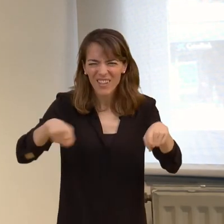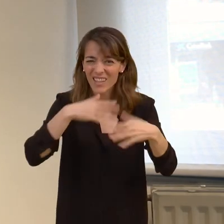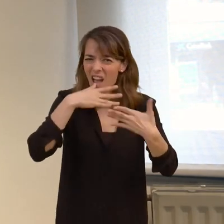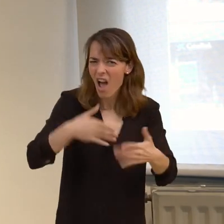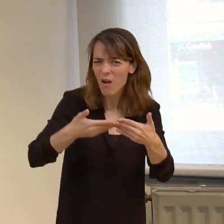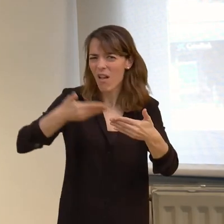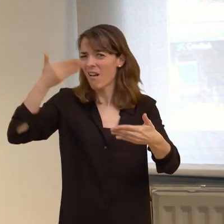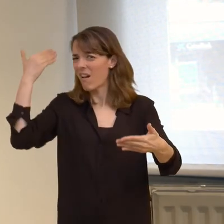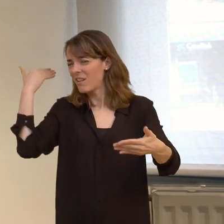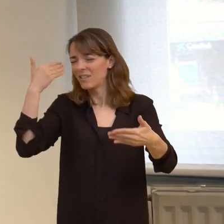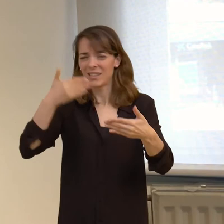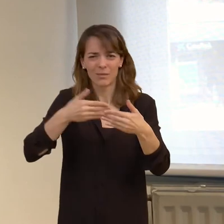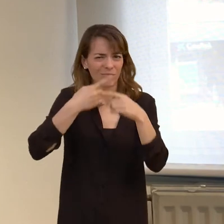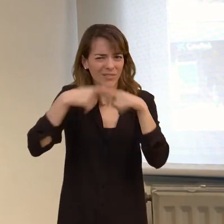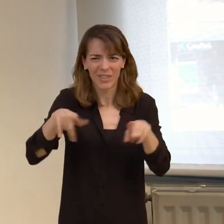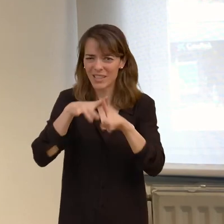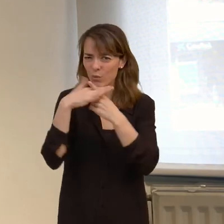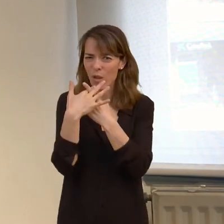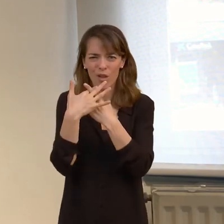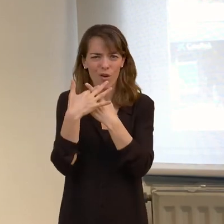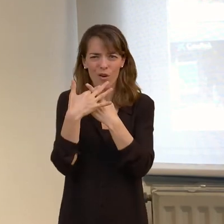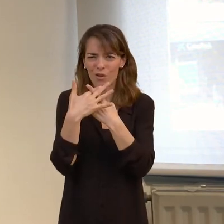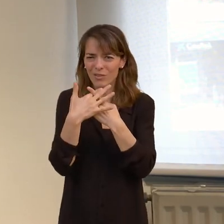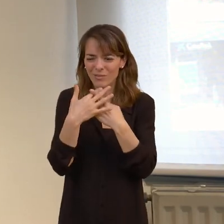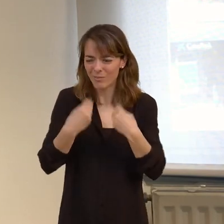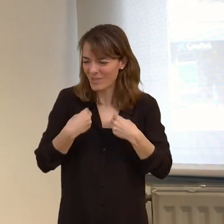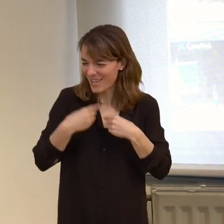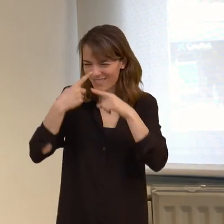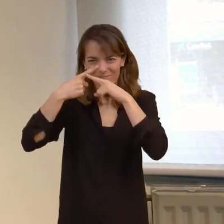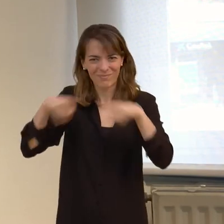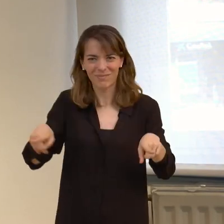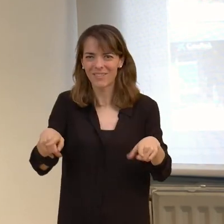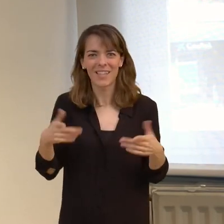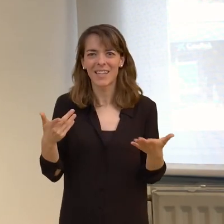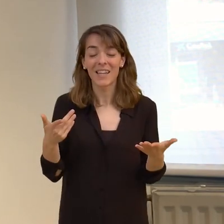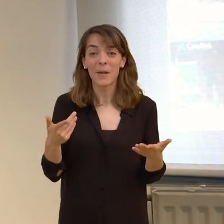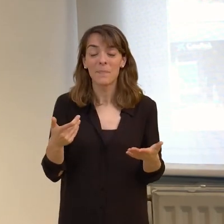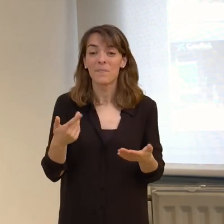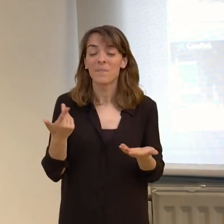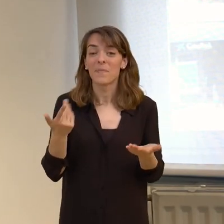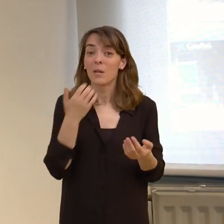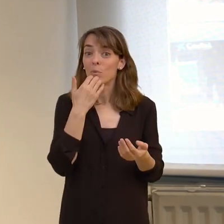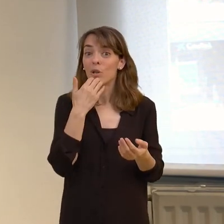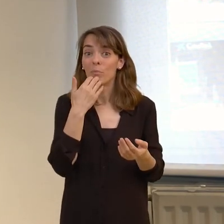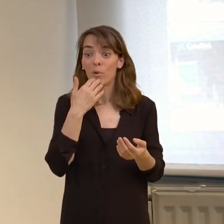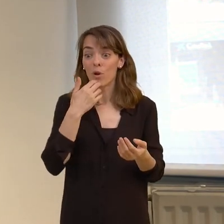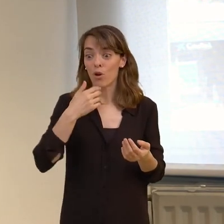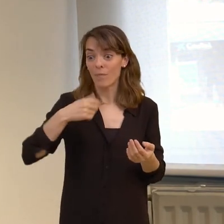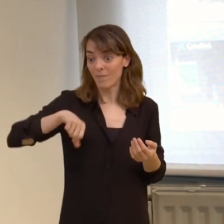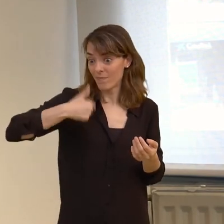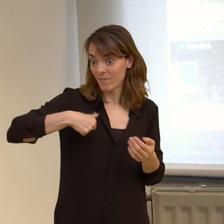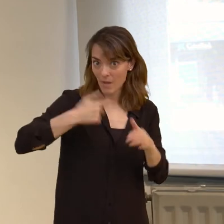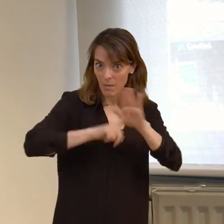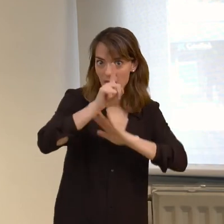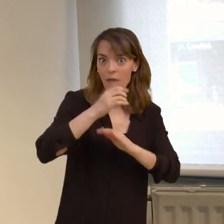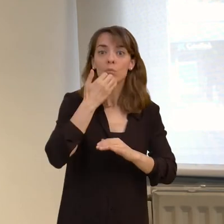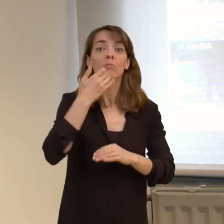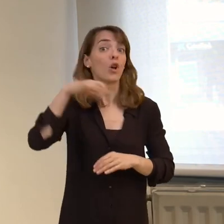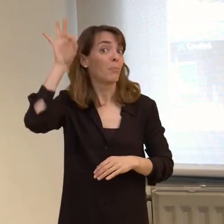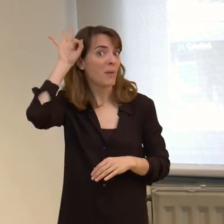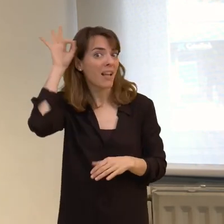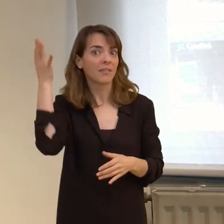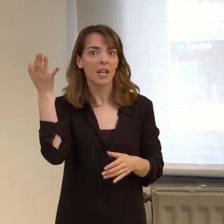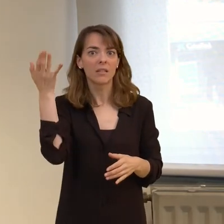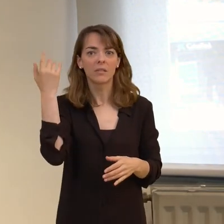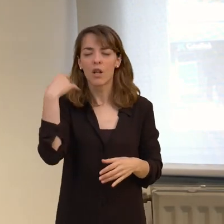con la situación en que vivían las personas anteriormente. El avance en el campo quirúrgico, los implantes cocleares,